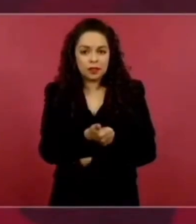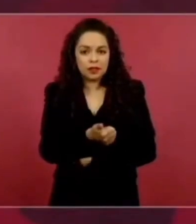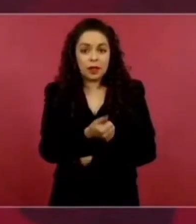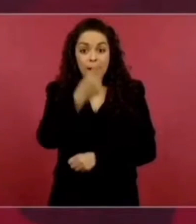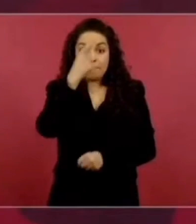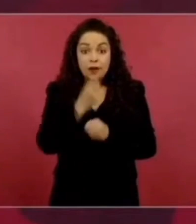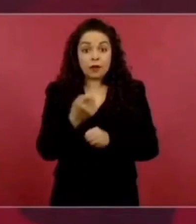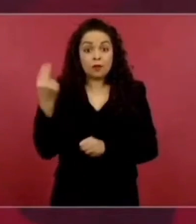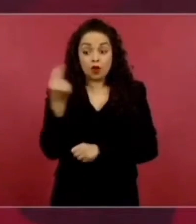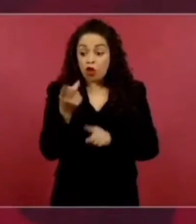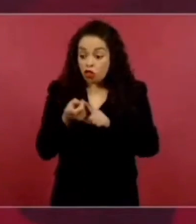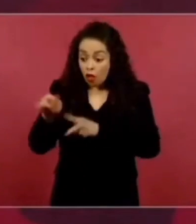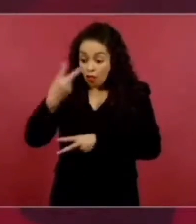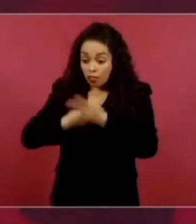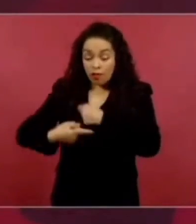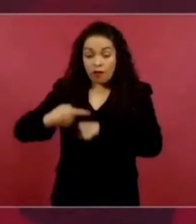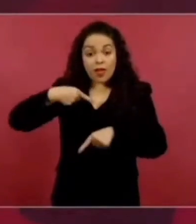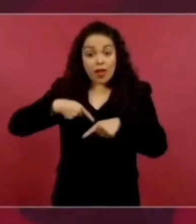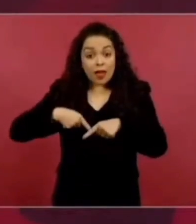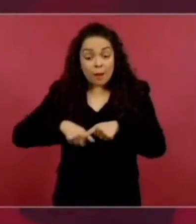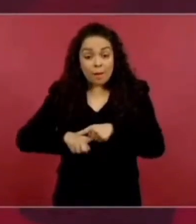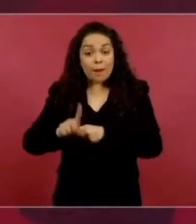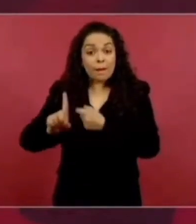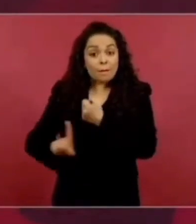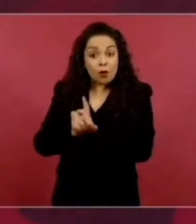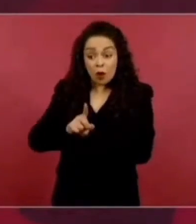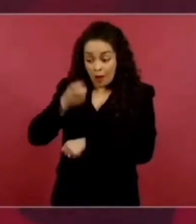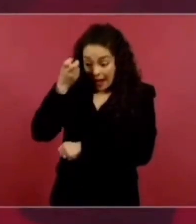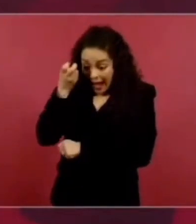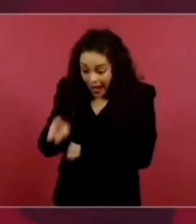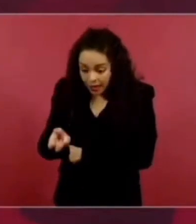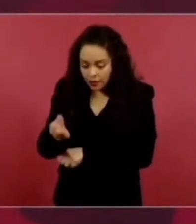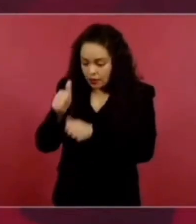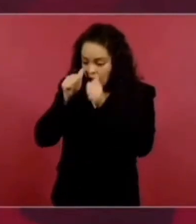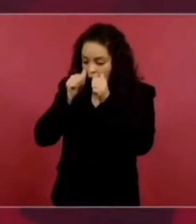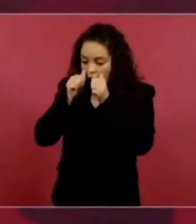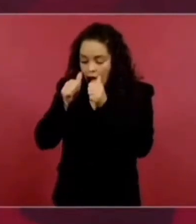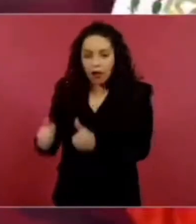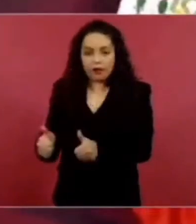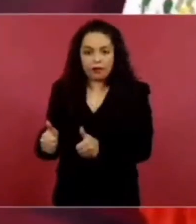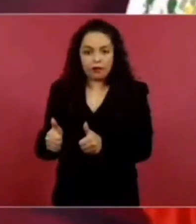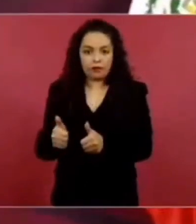Bueno, esa es una diferencia y nos está dando resultados.